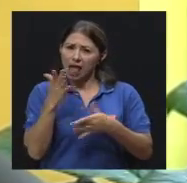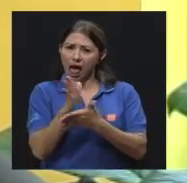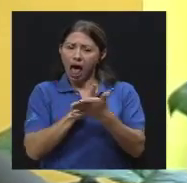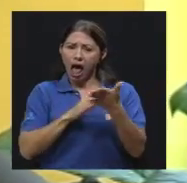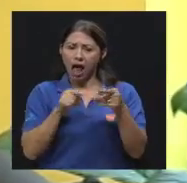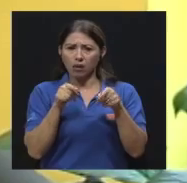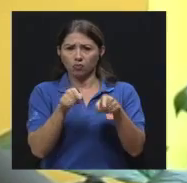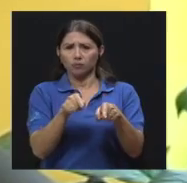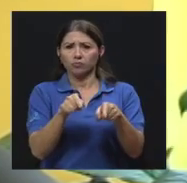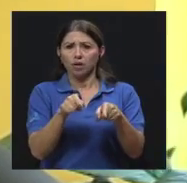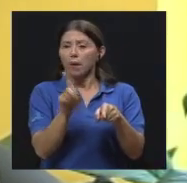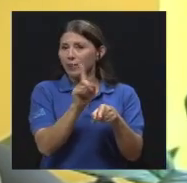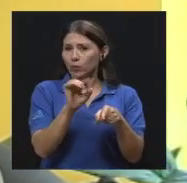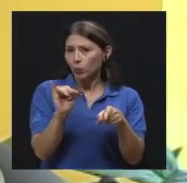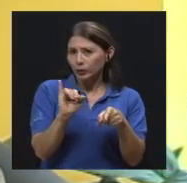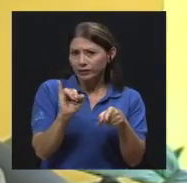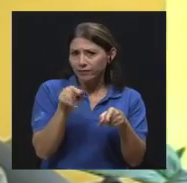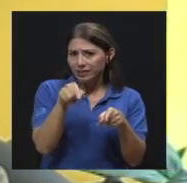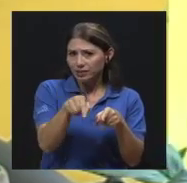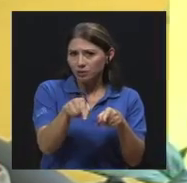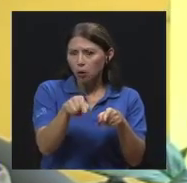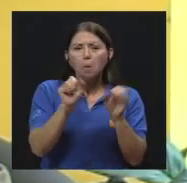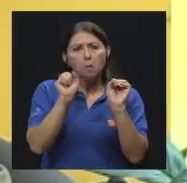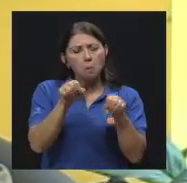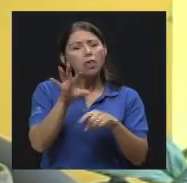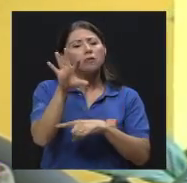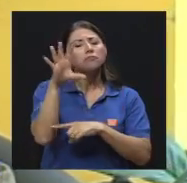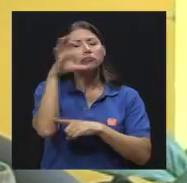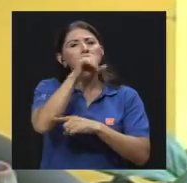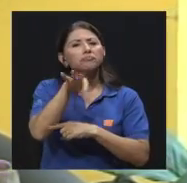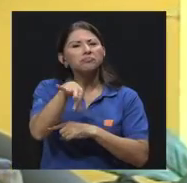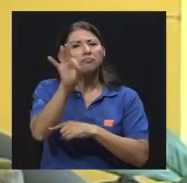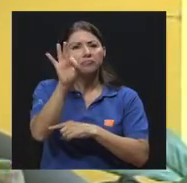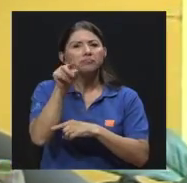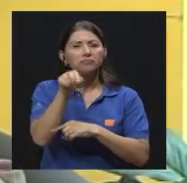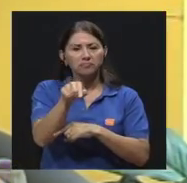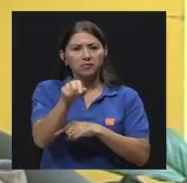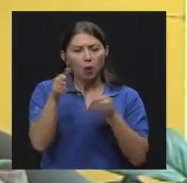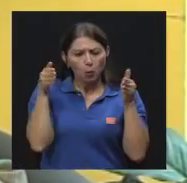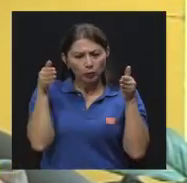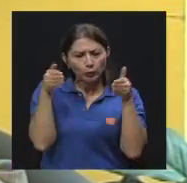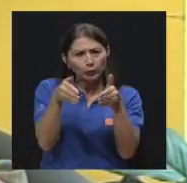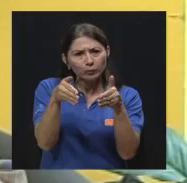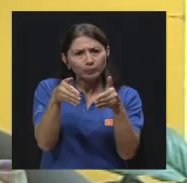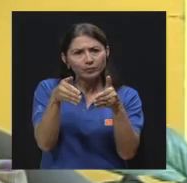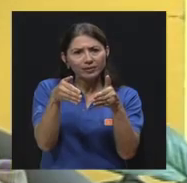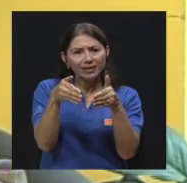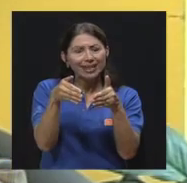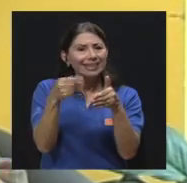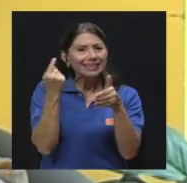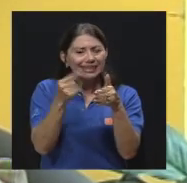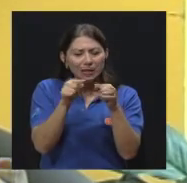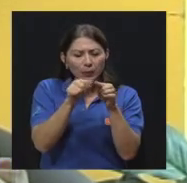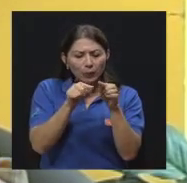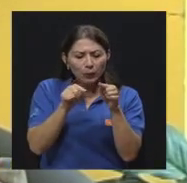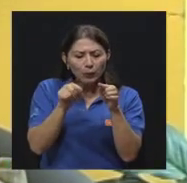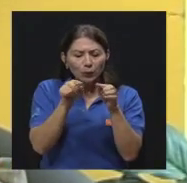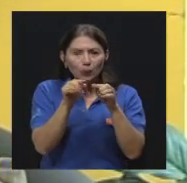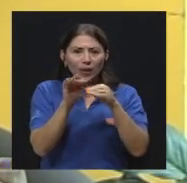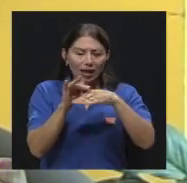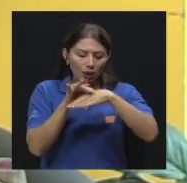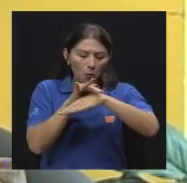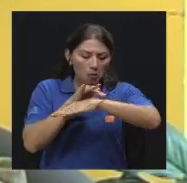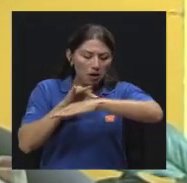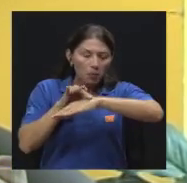inflamatorias no por infección, por dermatofitos son muy localizadas y generalmente el centro de la lesión es